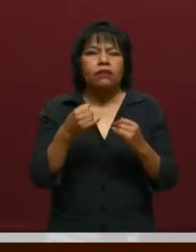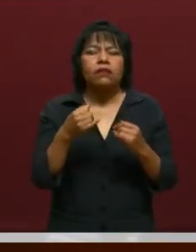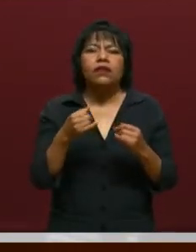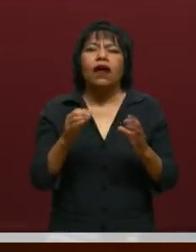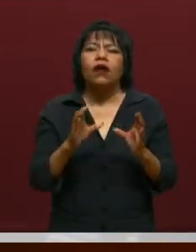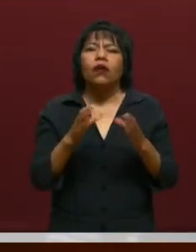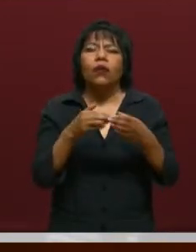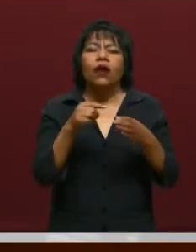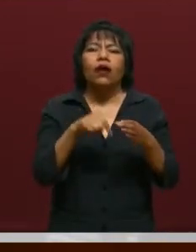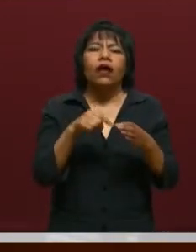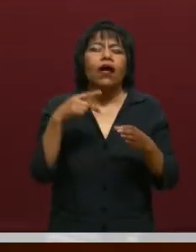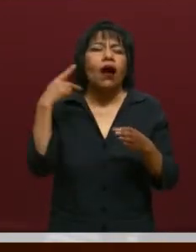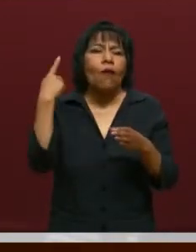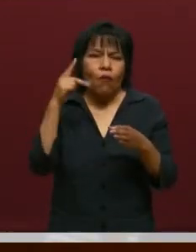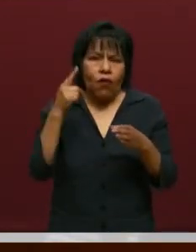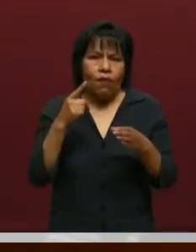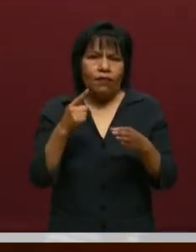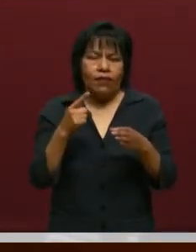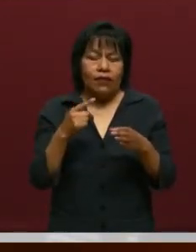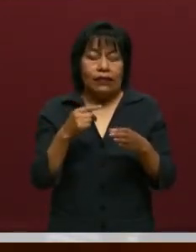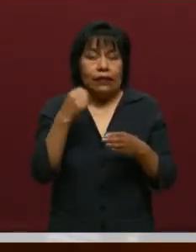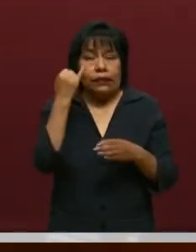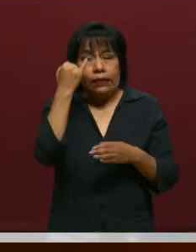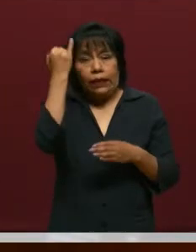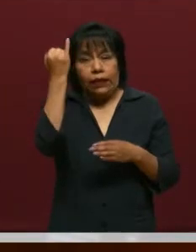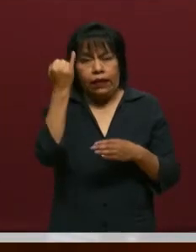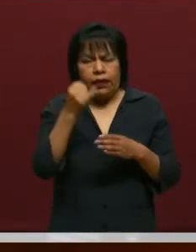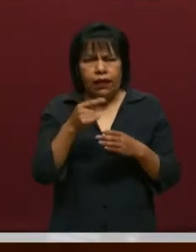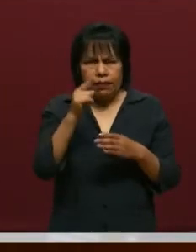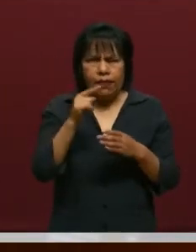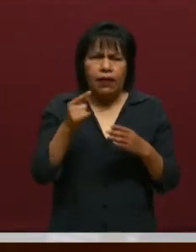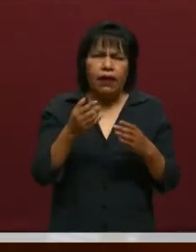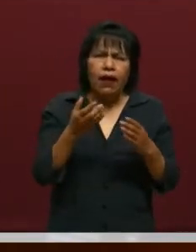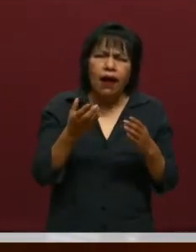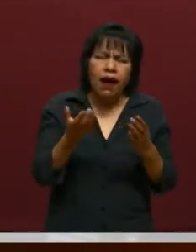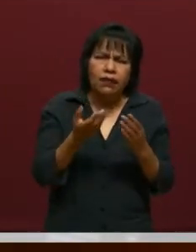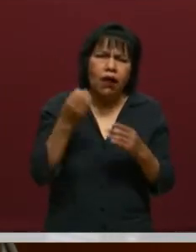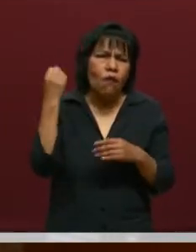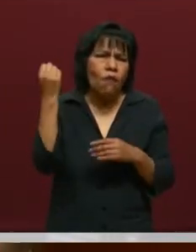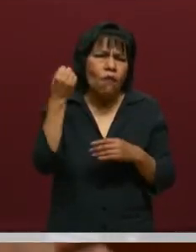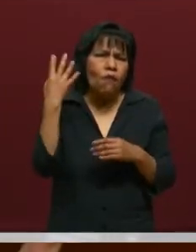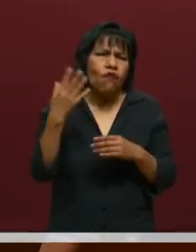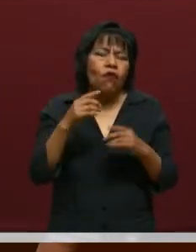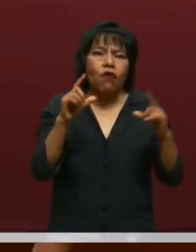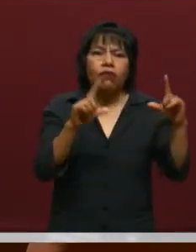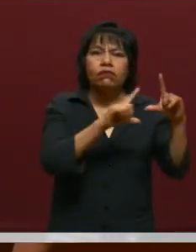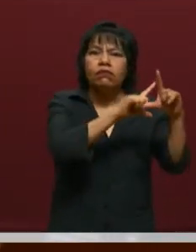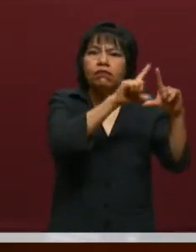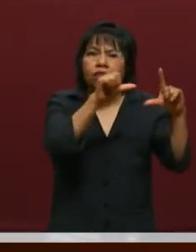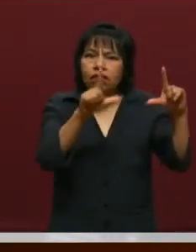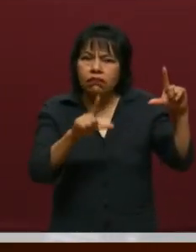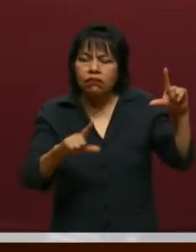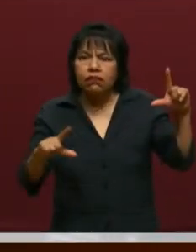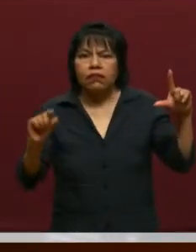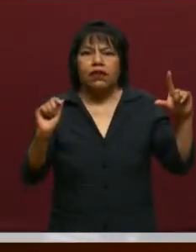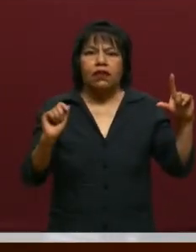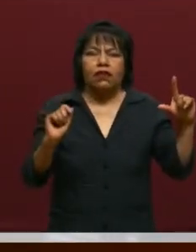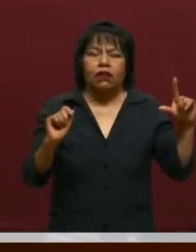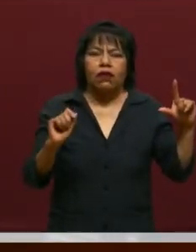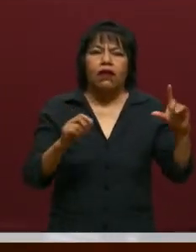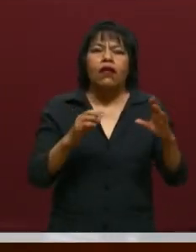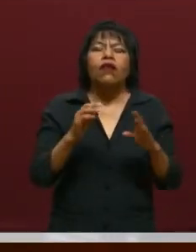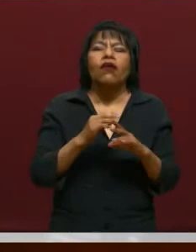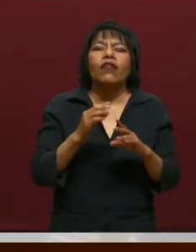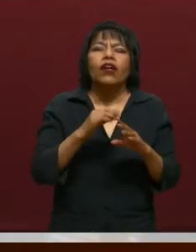Estado, surgió esta iniciativa para que se llevara a cabo este foro nacional, un foro nacional